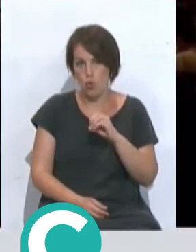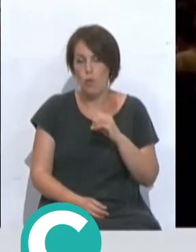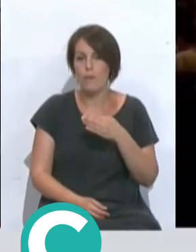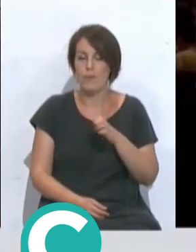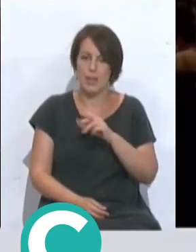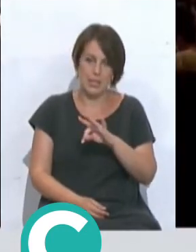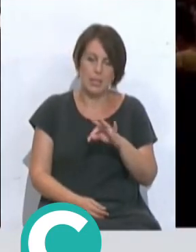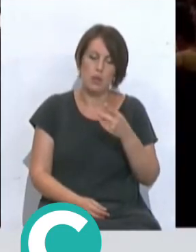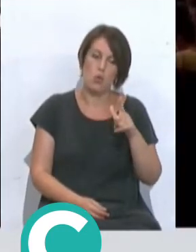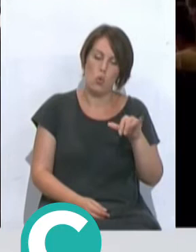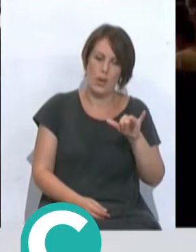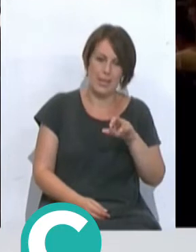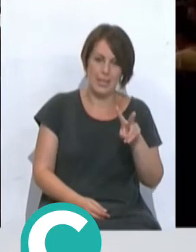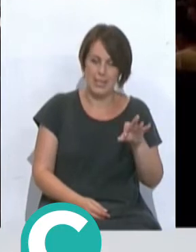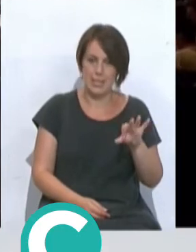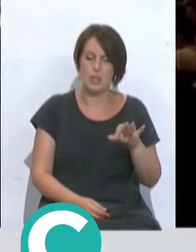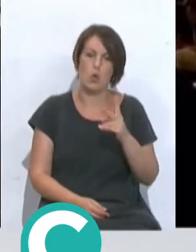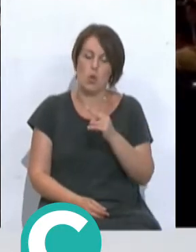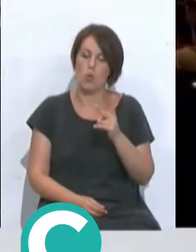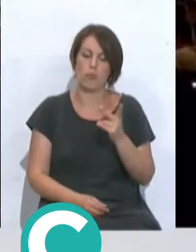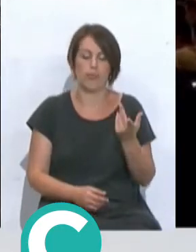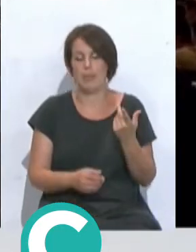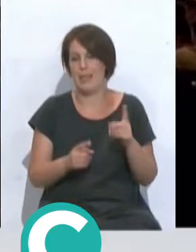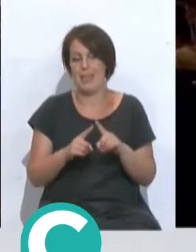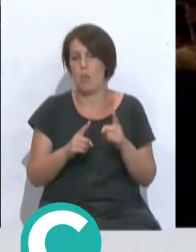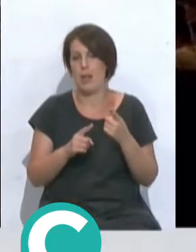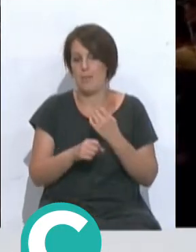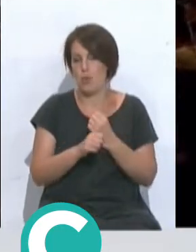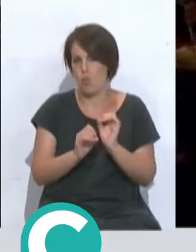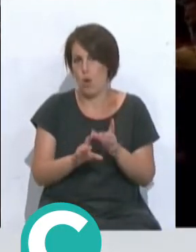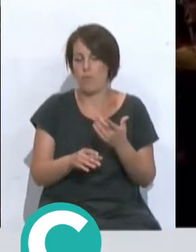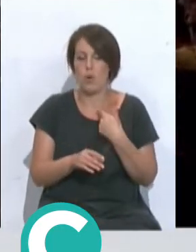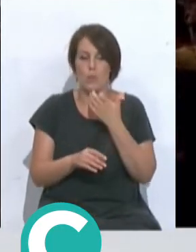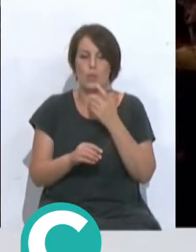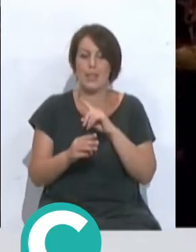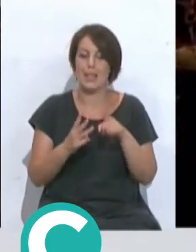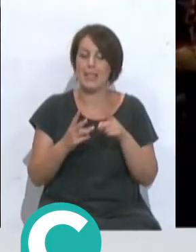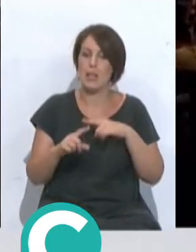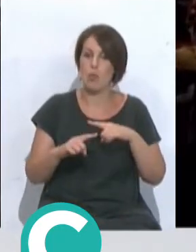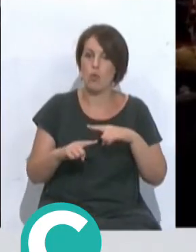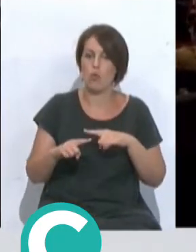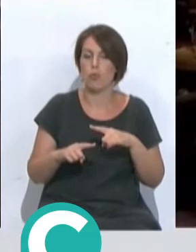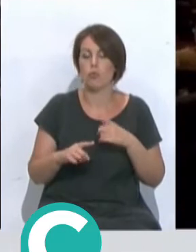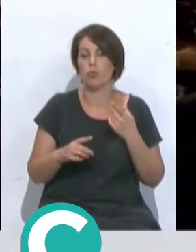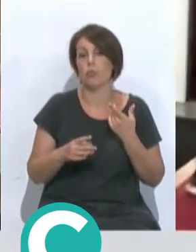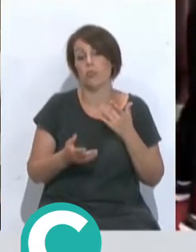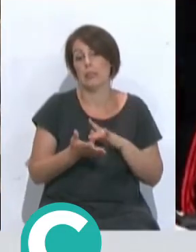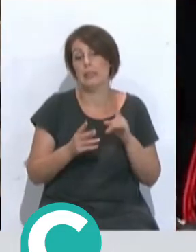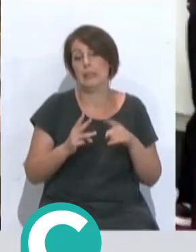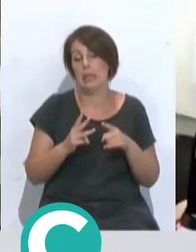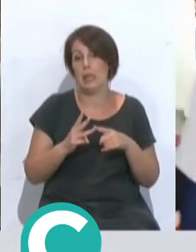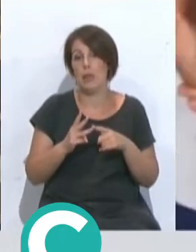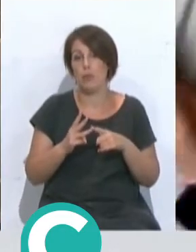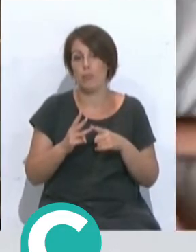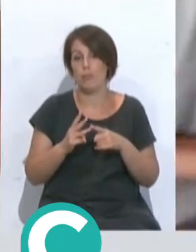circunstancia pero bueno al final el trabajo era el mismo tanto segundo como el tercero bueno quizás alguna función por ejemplo el tercero entrado ahí cuando eres tercero el que te toca estar